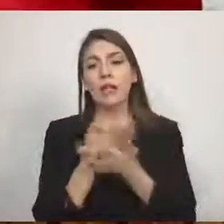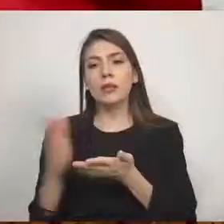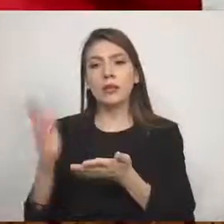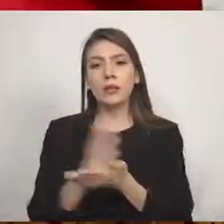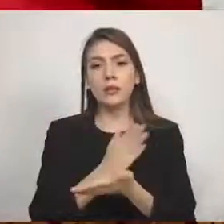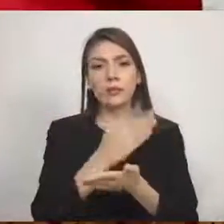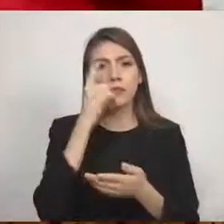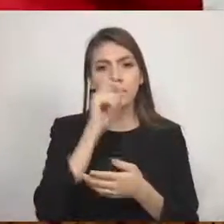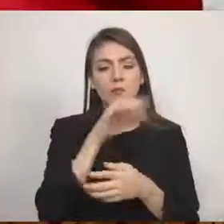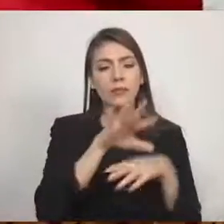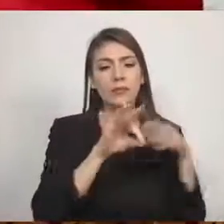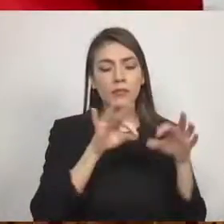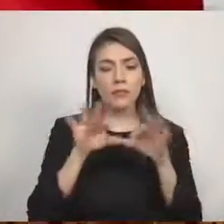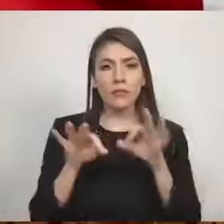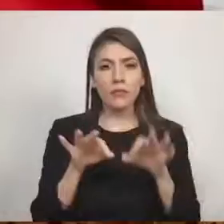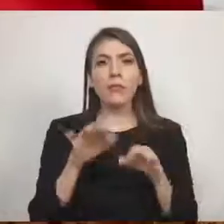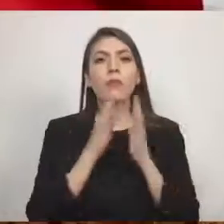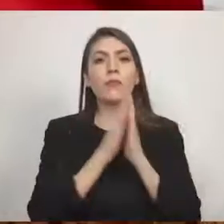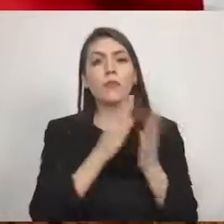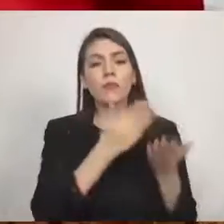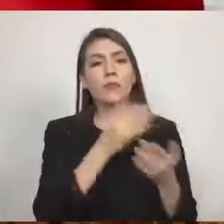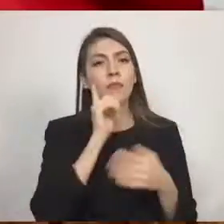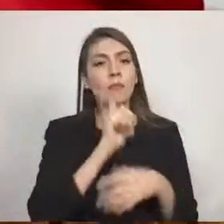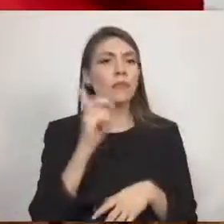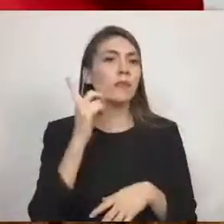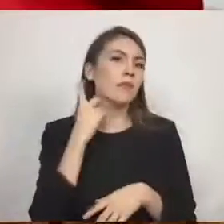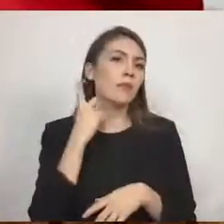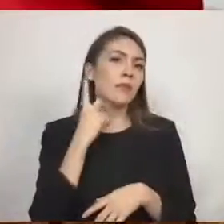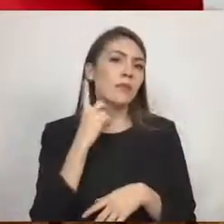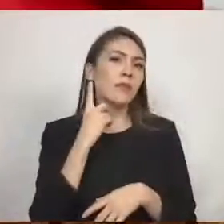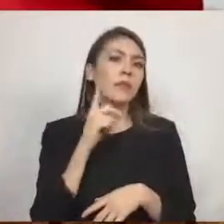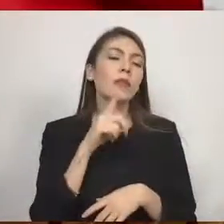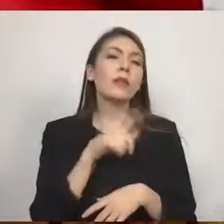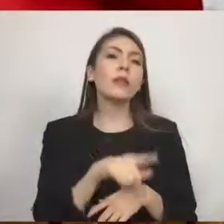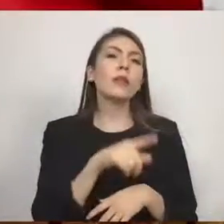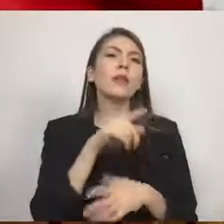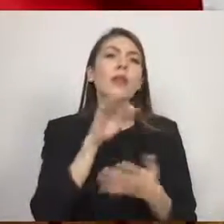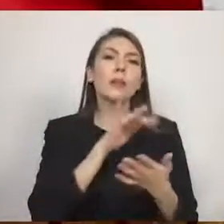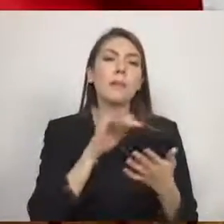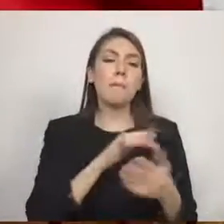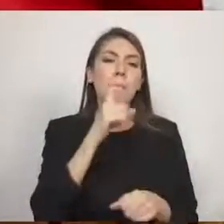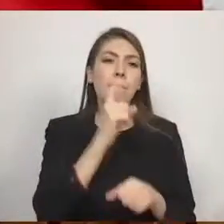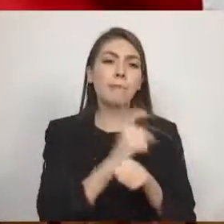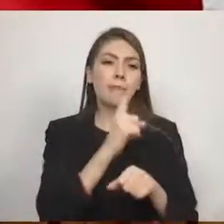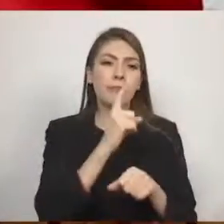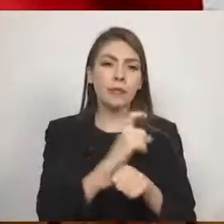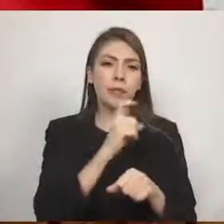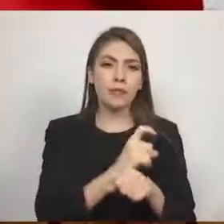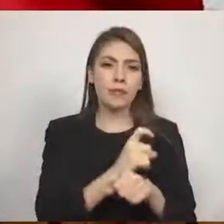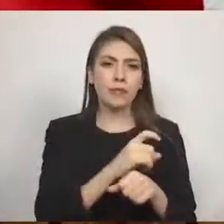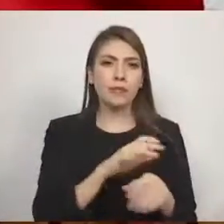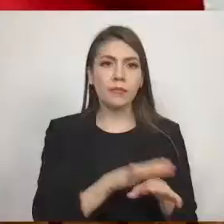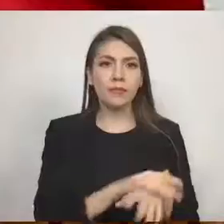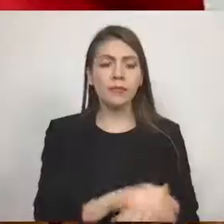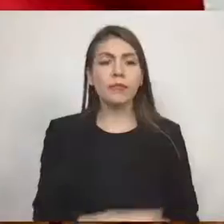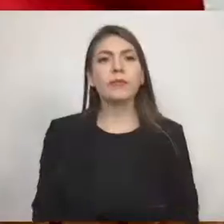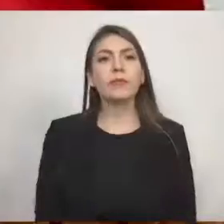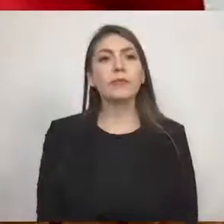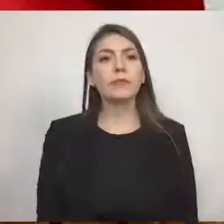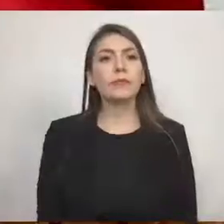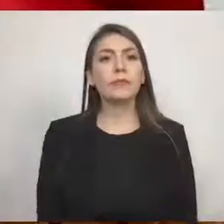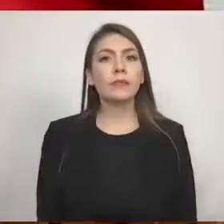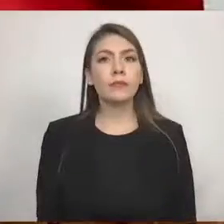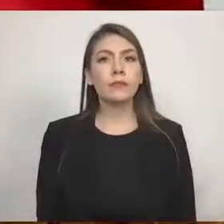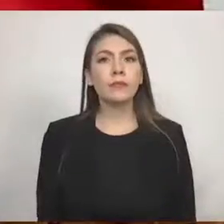Solicito a la diputada Iber Bernal Cacique de lectura al primer proyecto de decreto. Decreto número. La